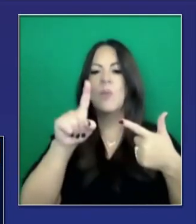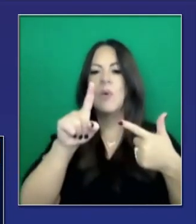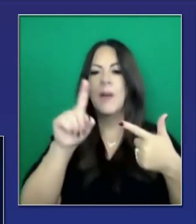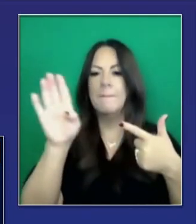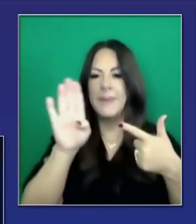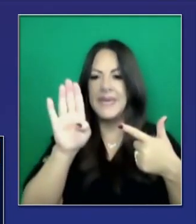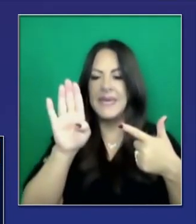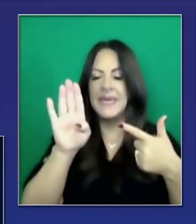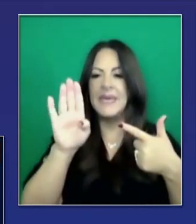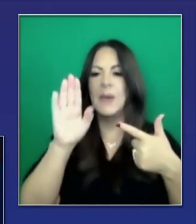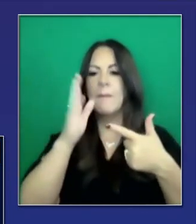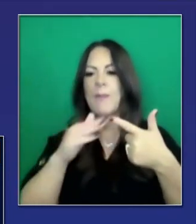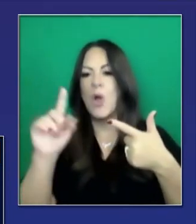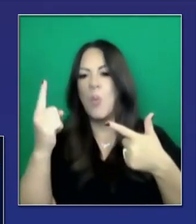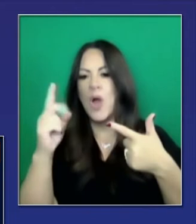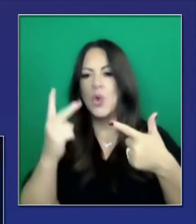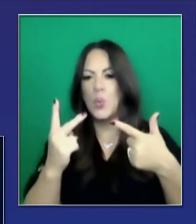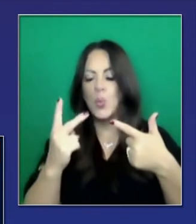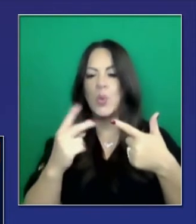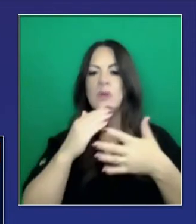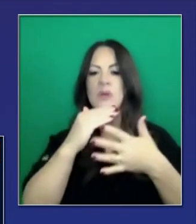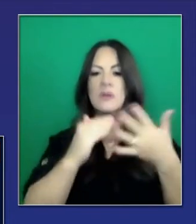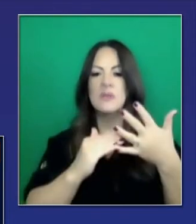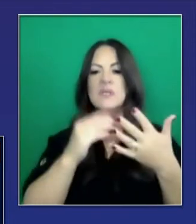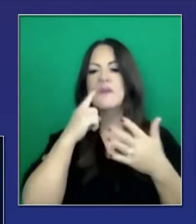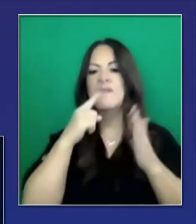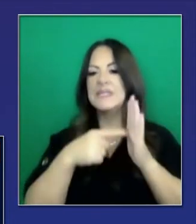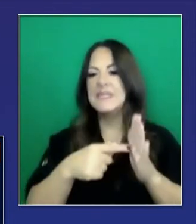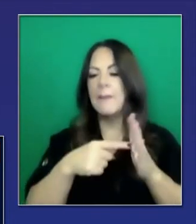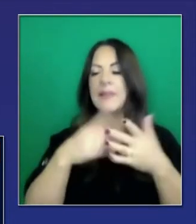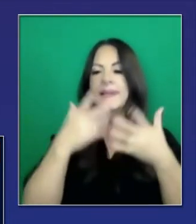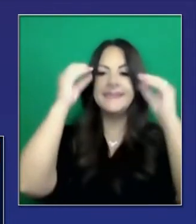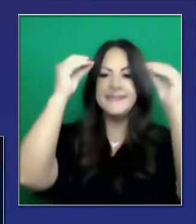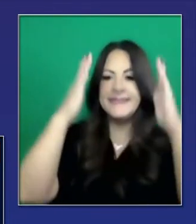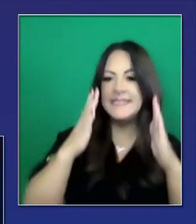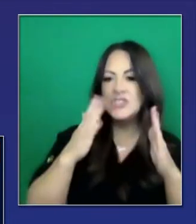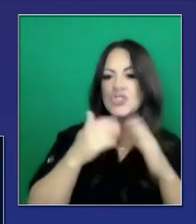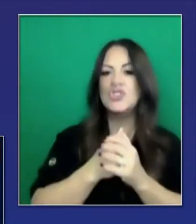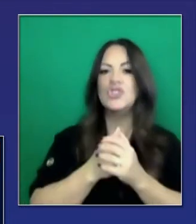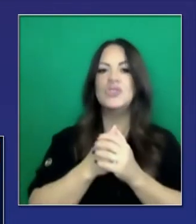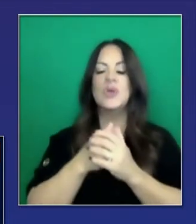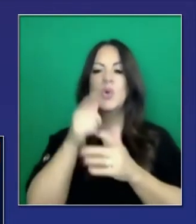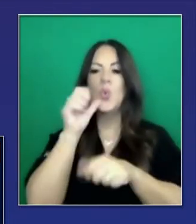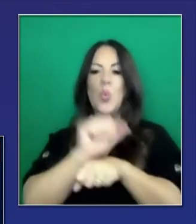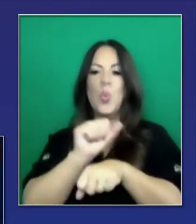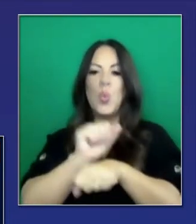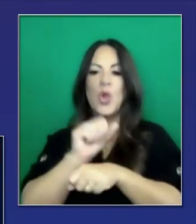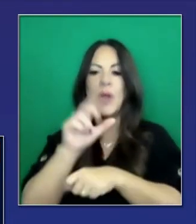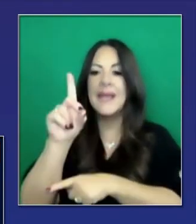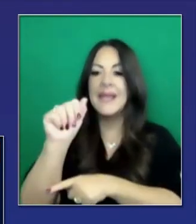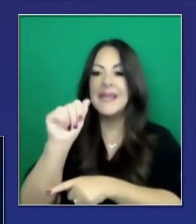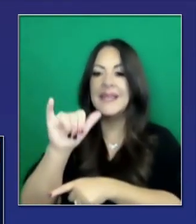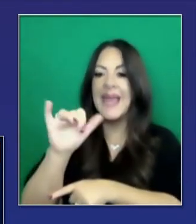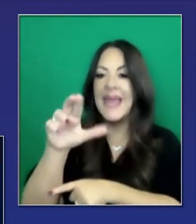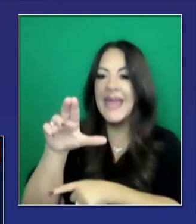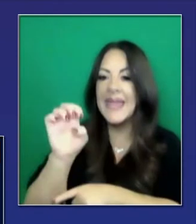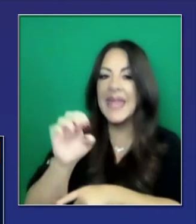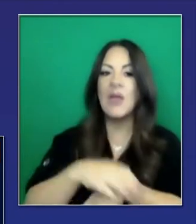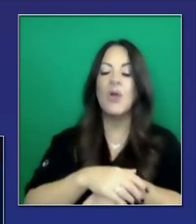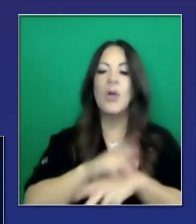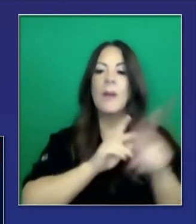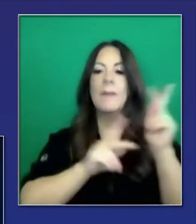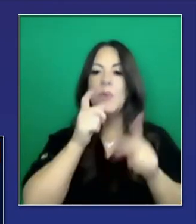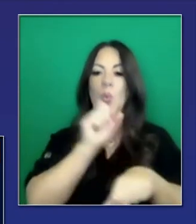importante en cuanto a población. Trabajadores en educación, maestros y profesores. Cuidado a niños.